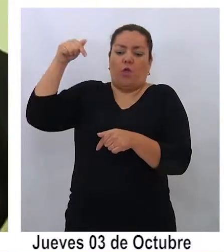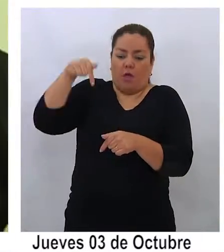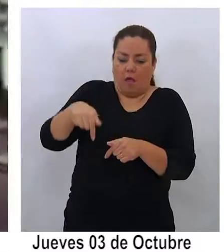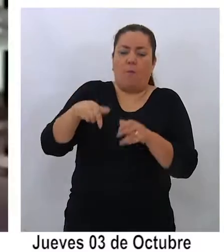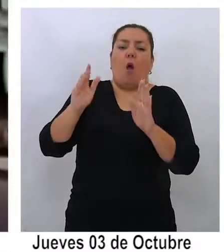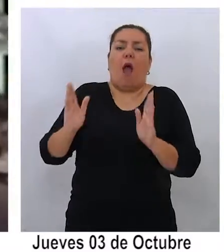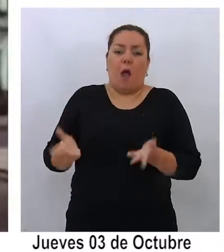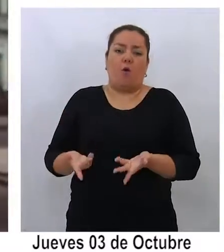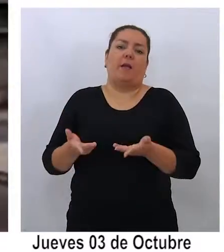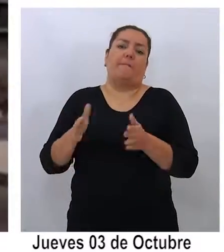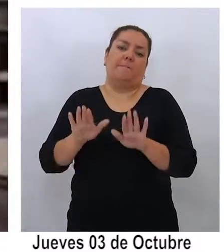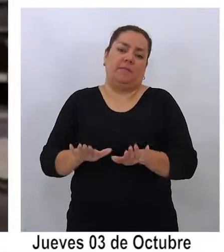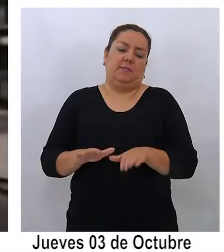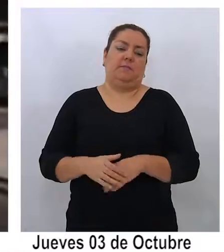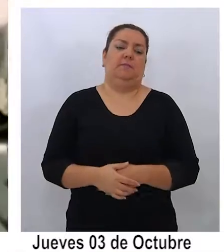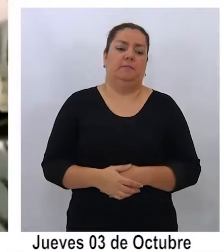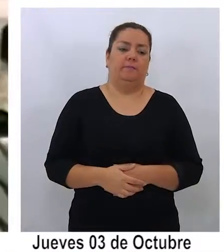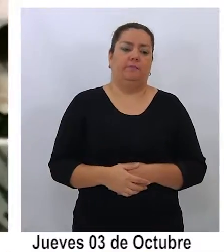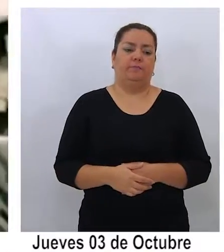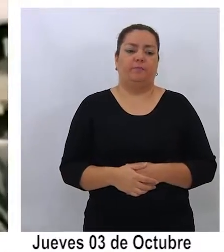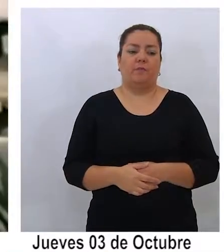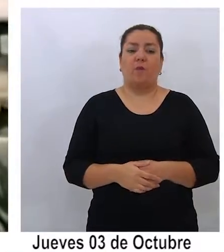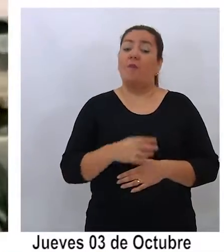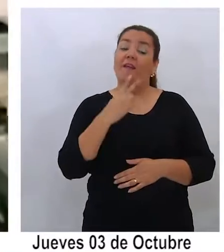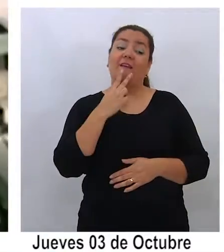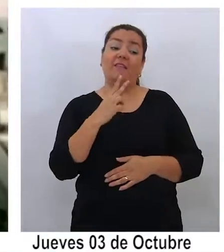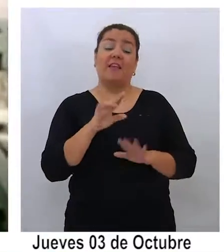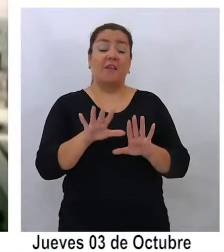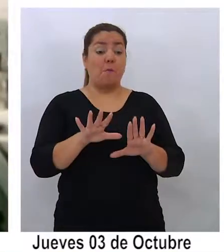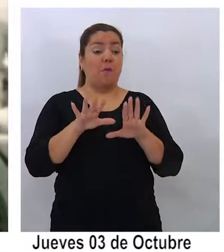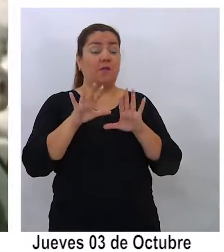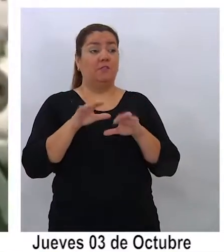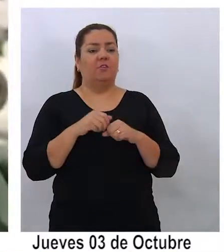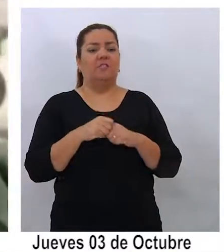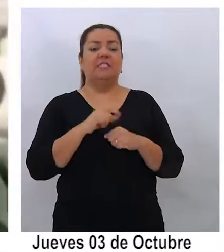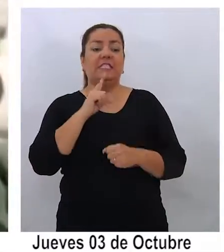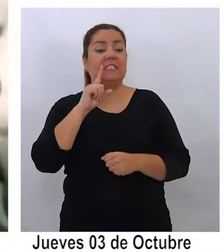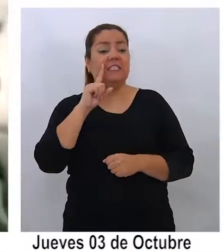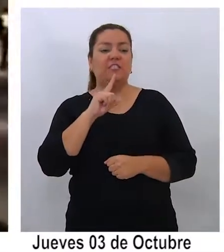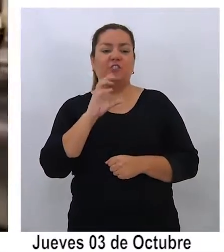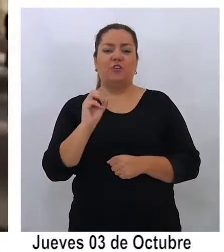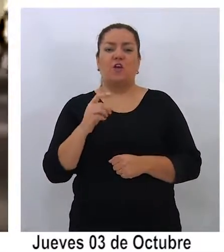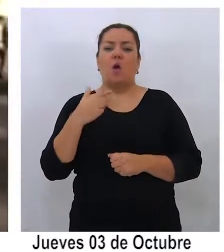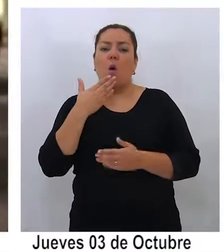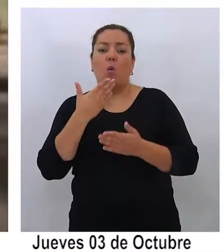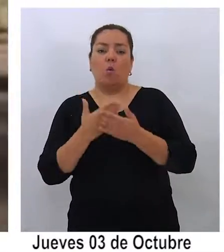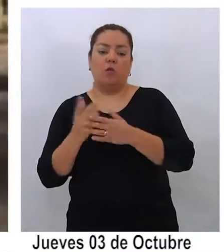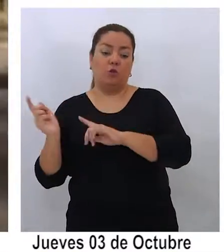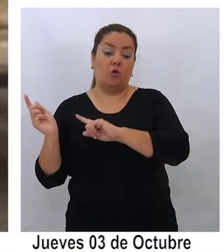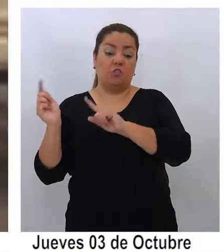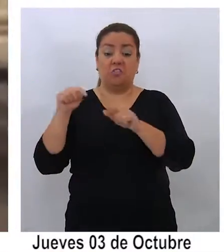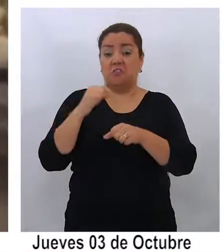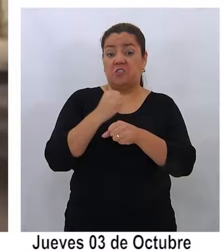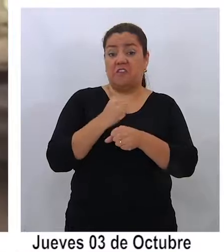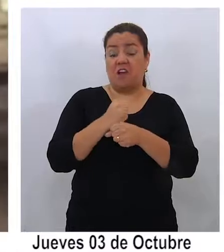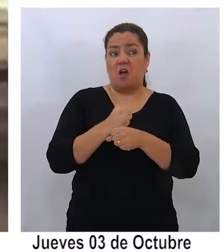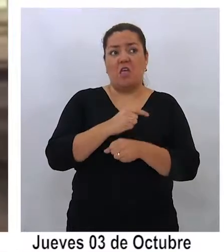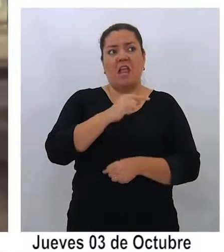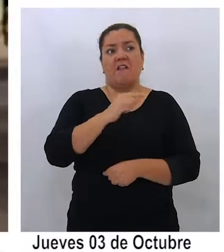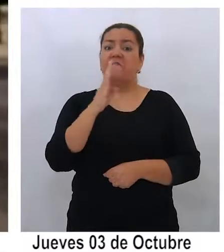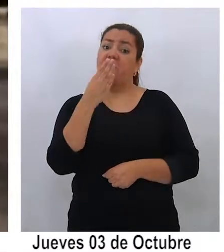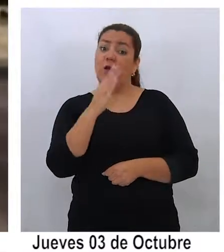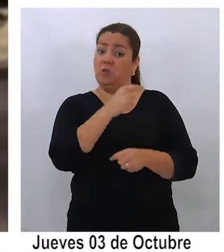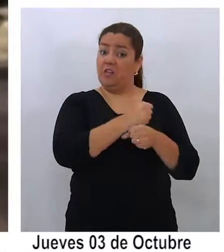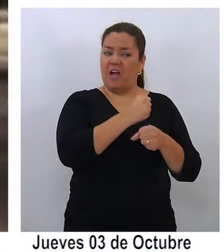futuro de esta región. Una forma de vida que llamó la atención de Tito Barrera, quien llegó trasladado por el banco en que trabajaba